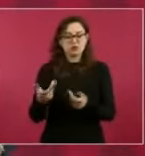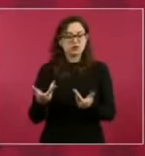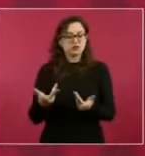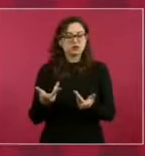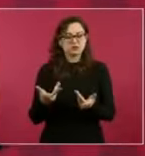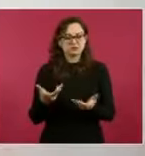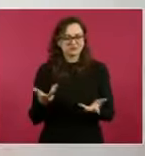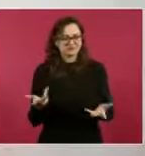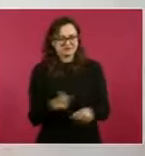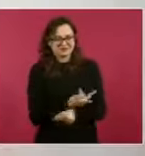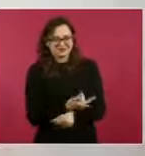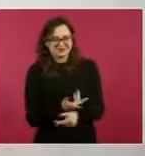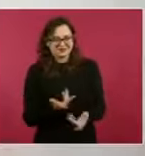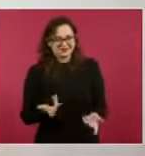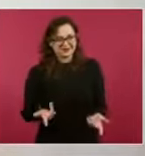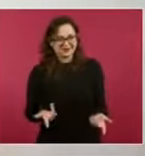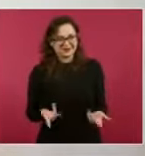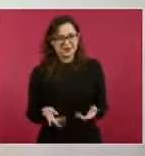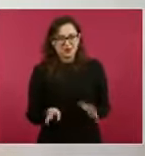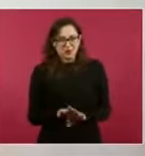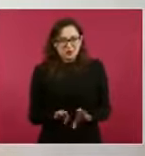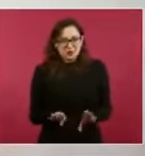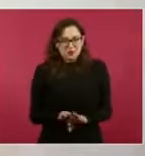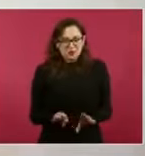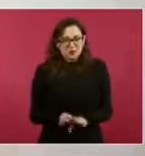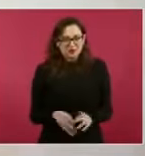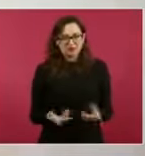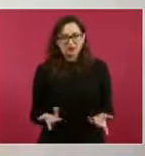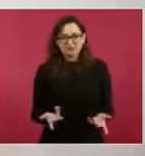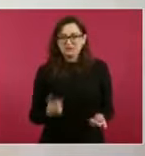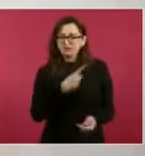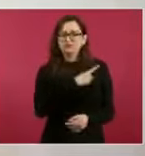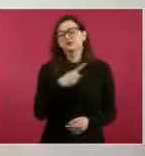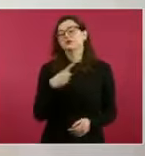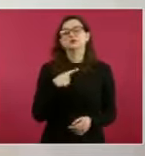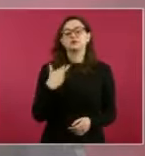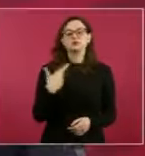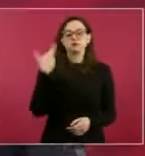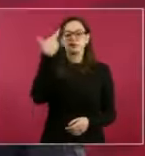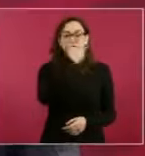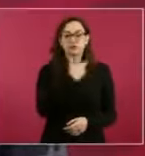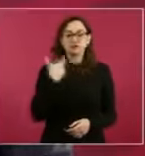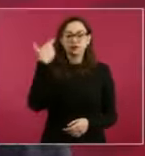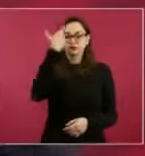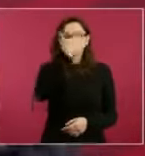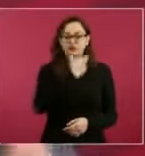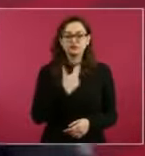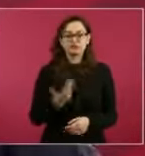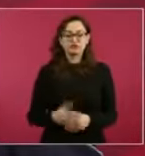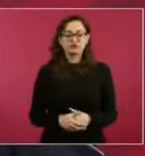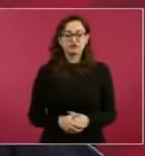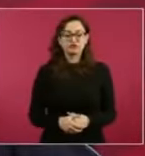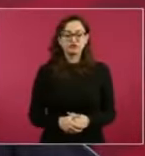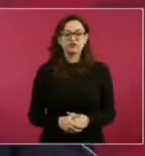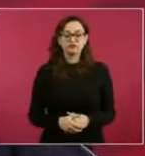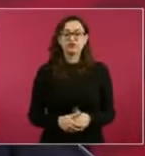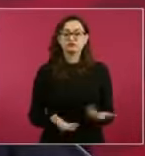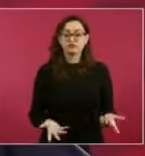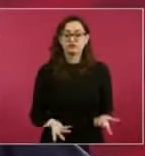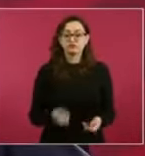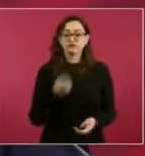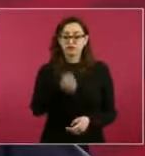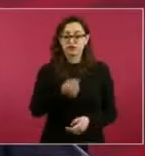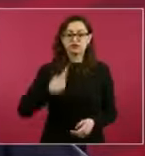Esto hay que revisarlo, sin duda, no por eso se está